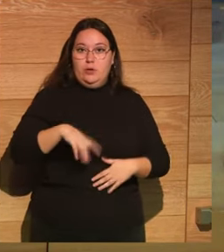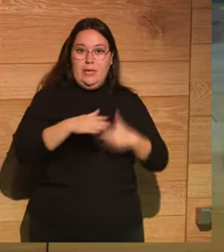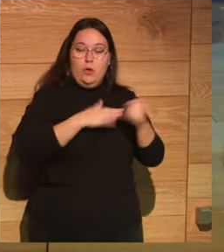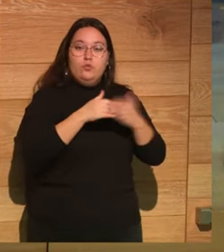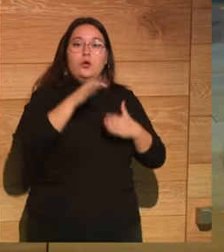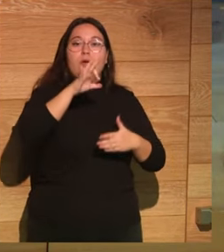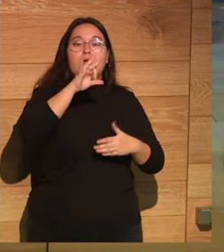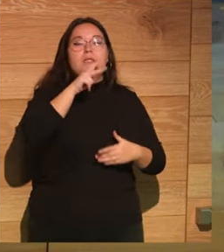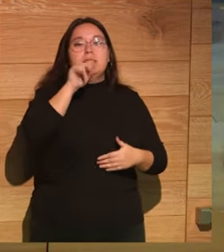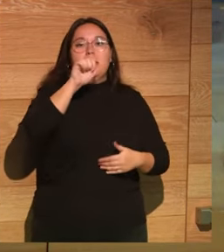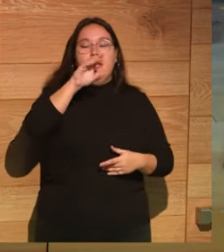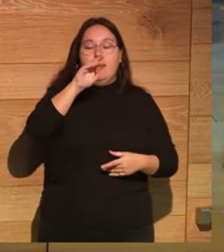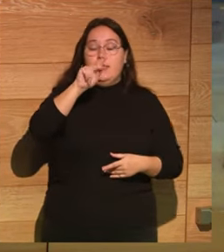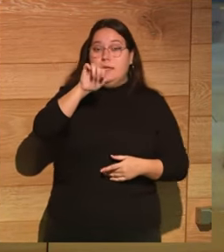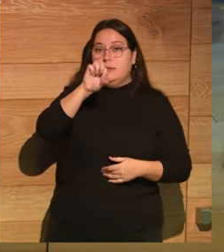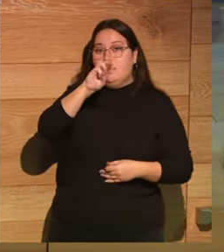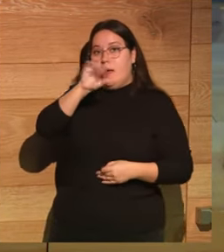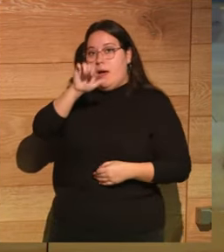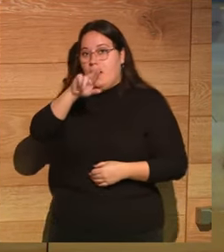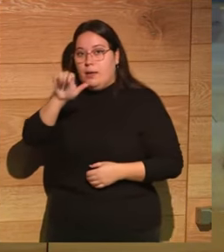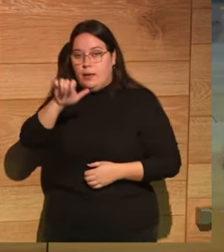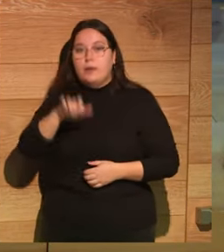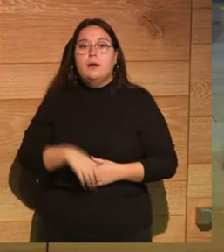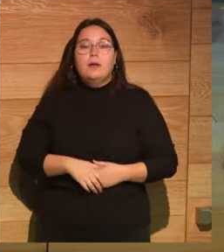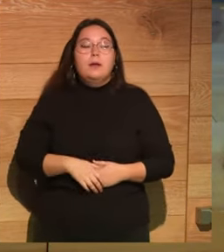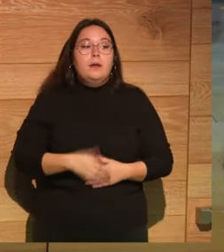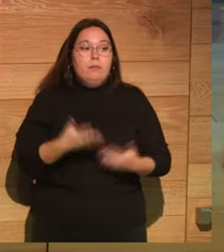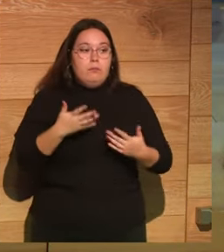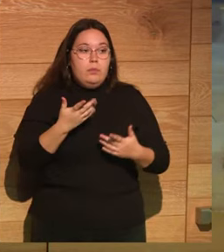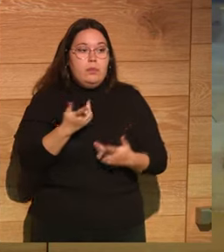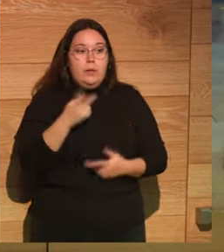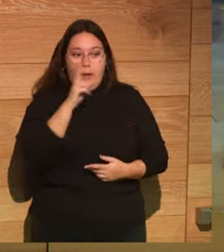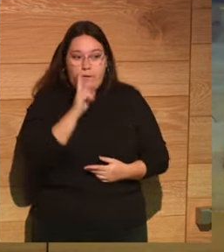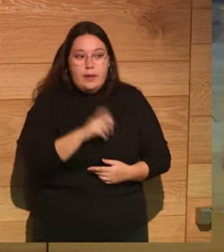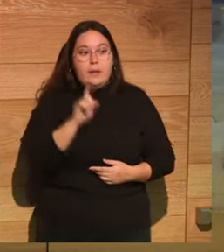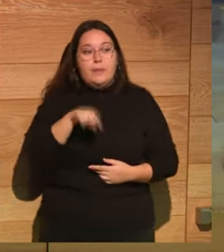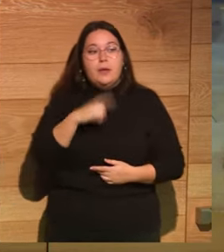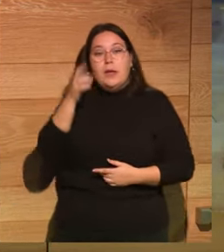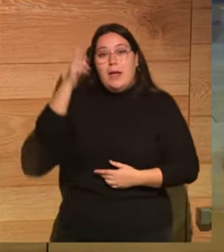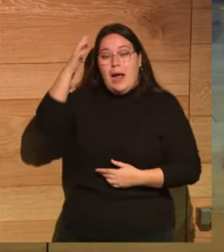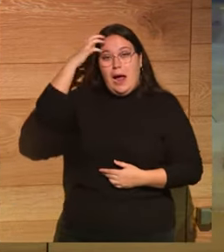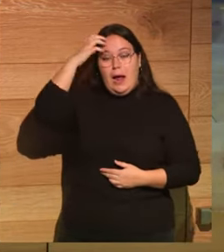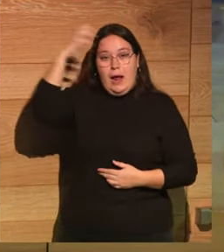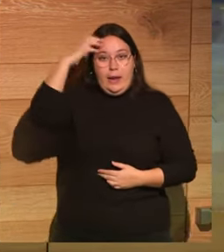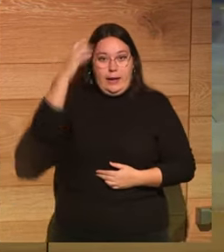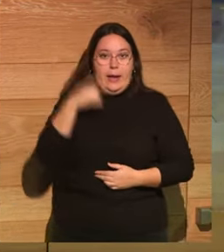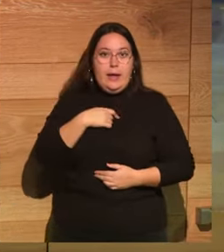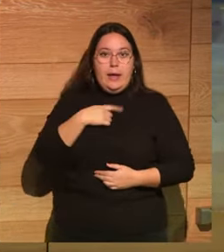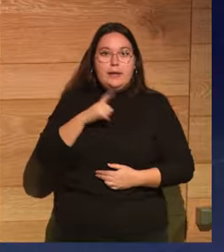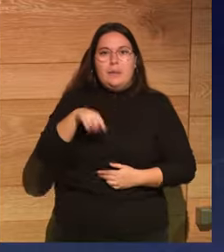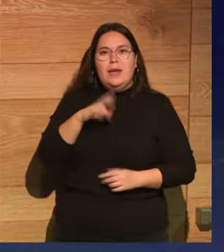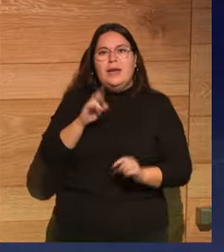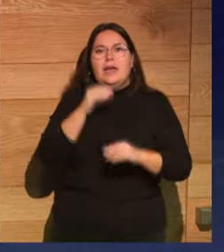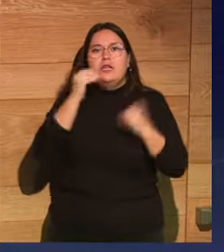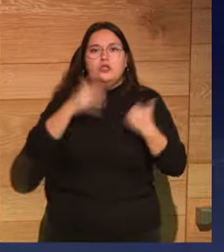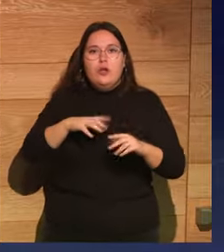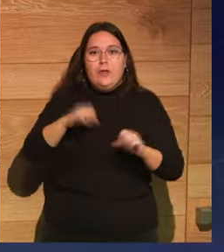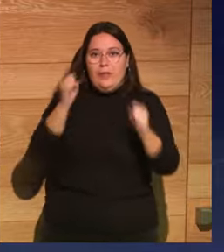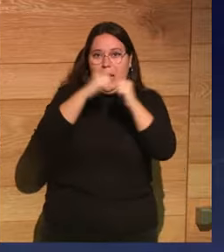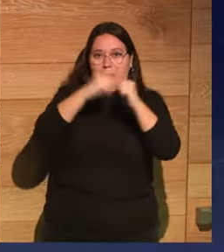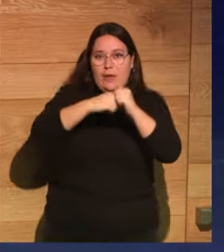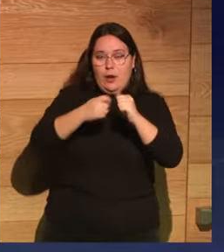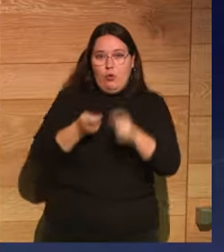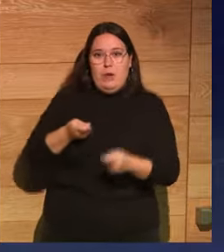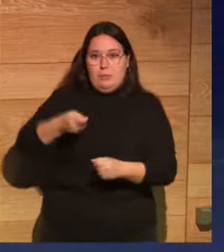allí muchas de sus historias, como el rey Lear, pero es que no solo se inventó Arturo, se inventó la espada clavada en la piedra, y se